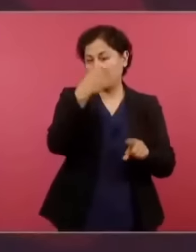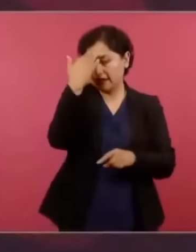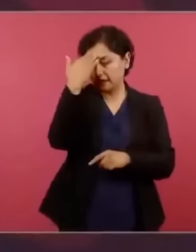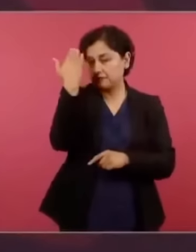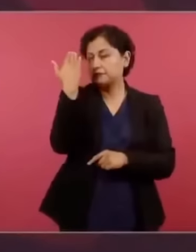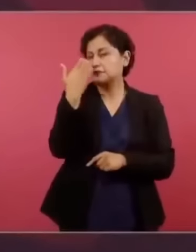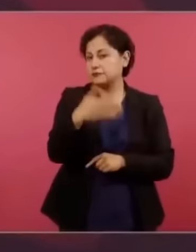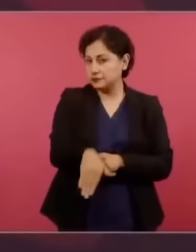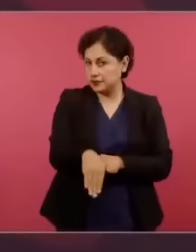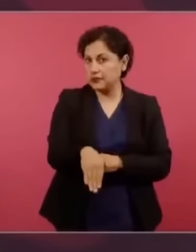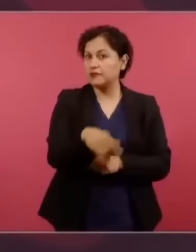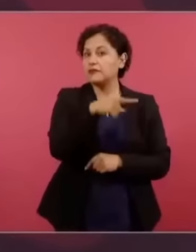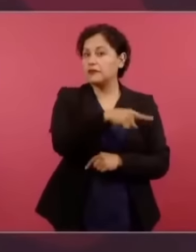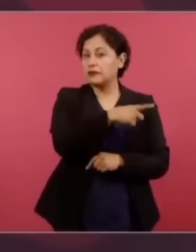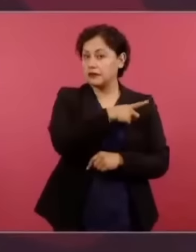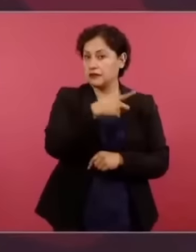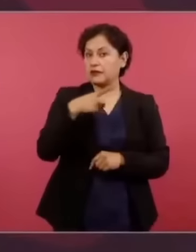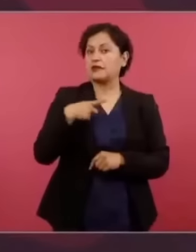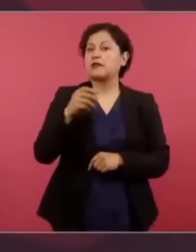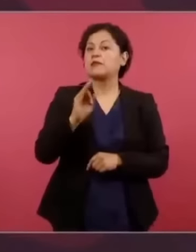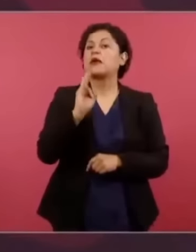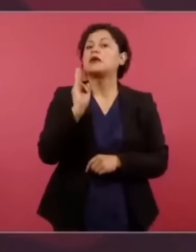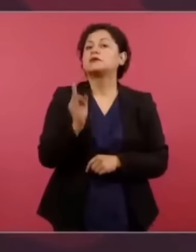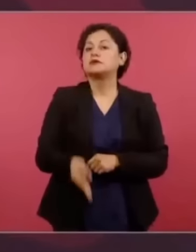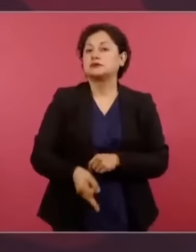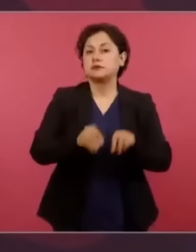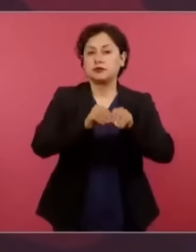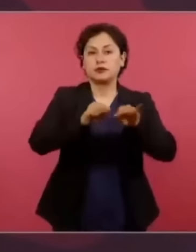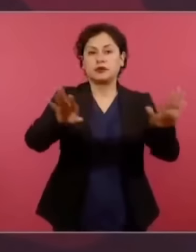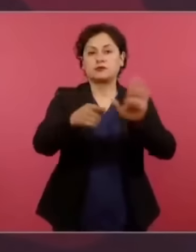con transparencia,